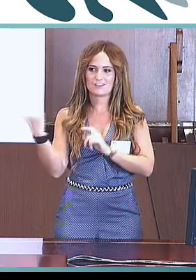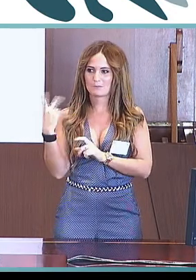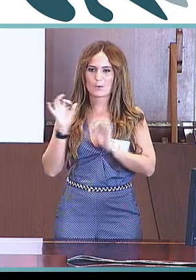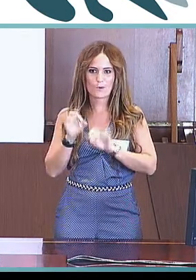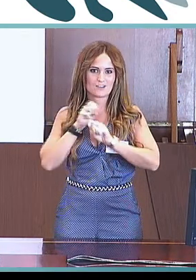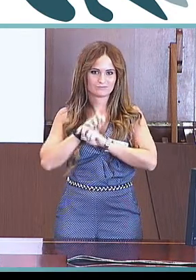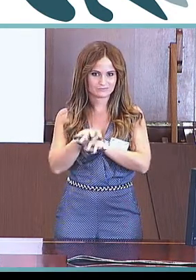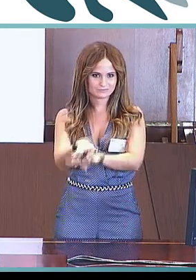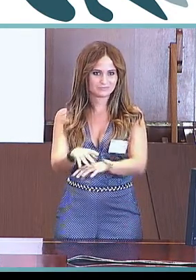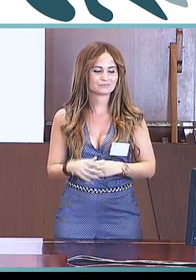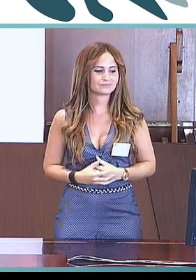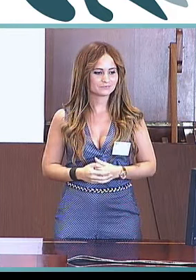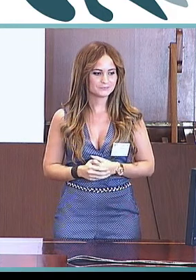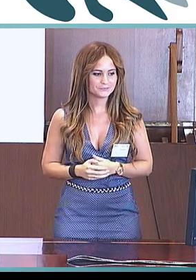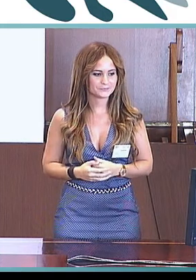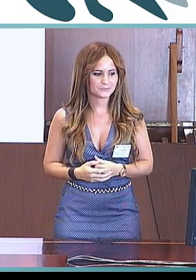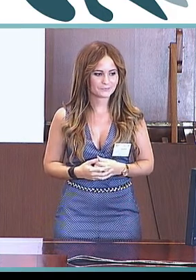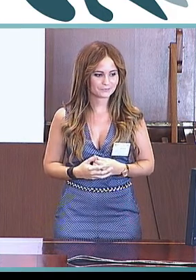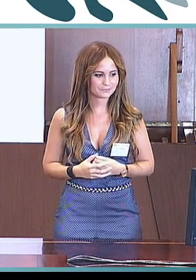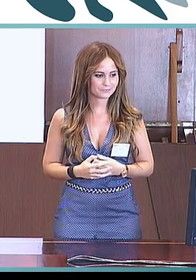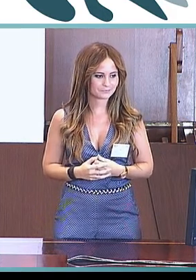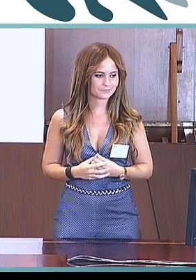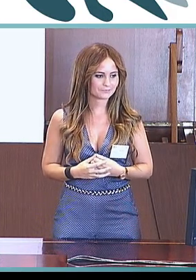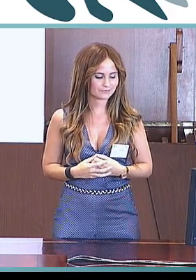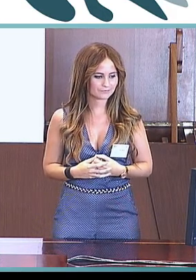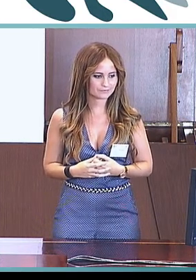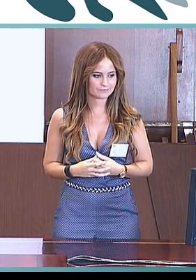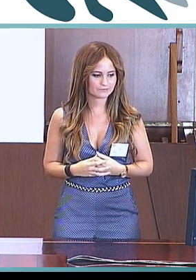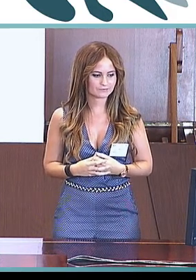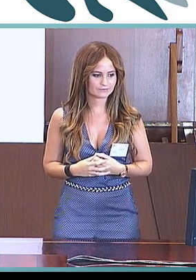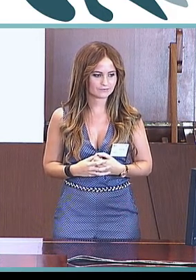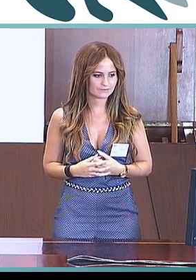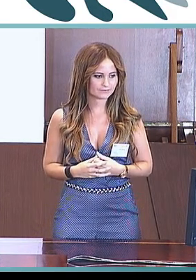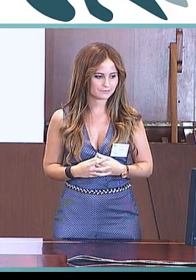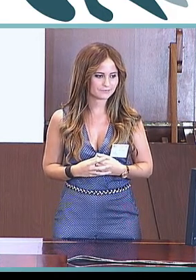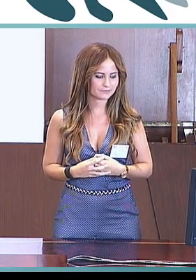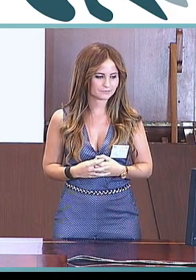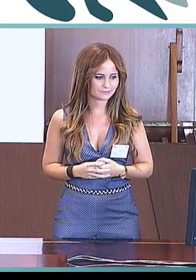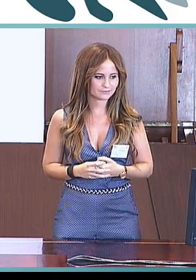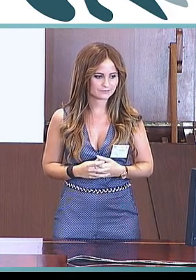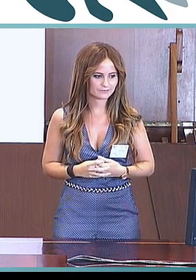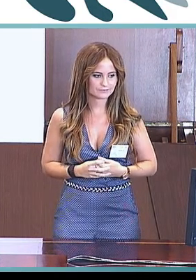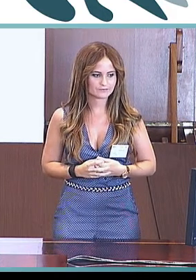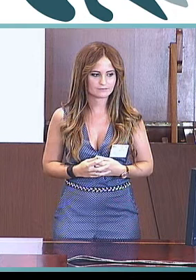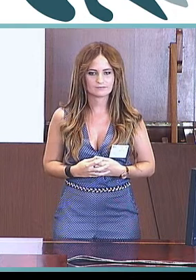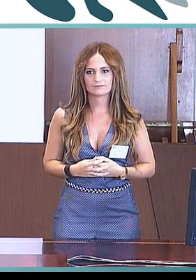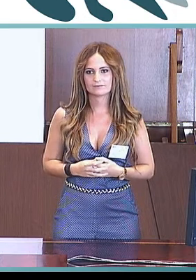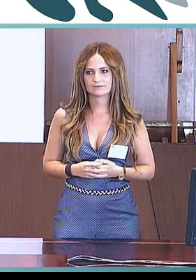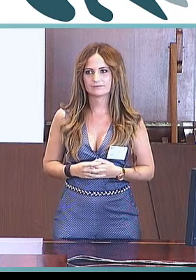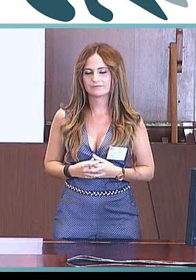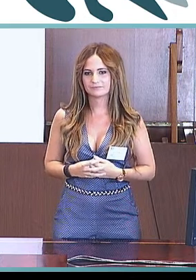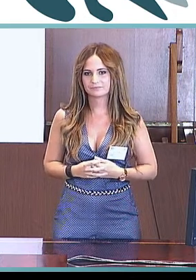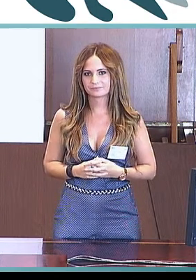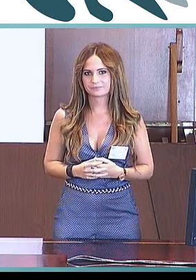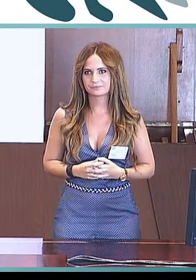Vamos a exponer la comunicación Coral y yo, cada una en su lengua nativa, pero como veréis en la